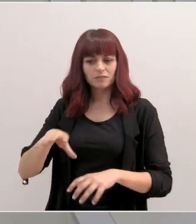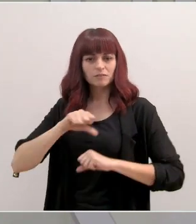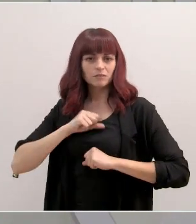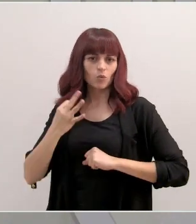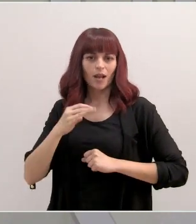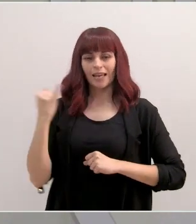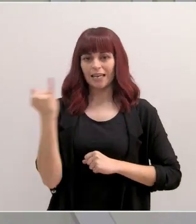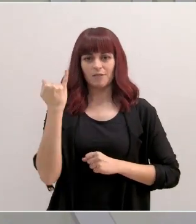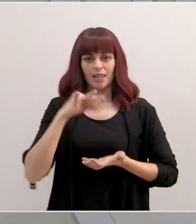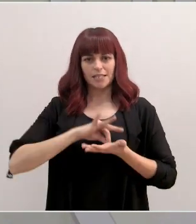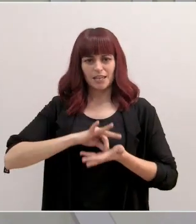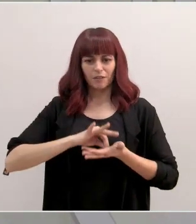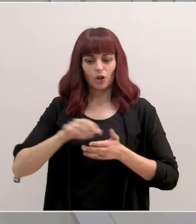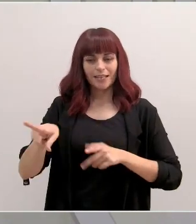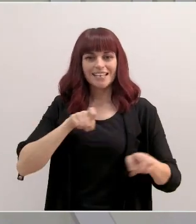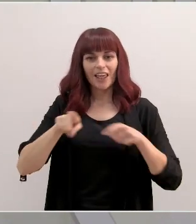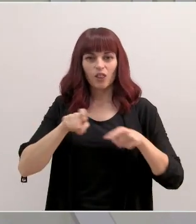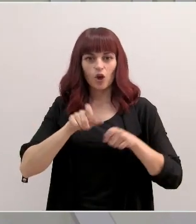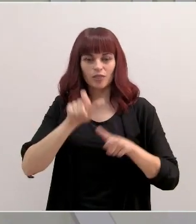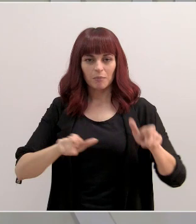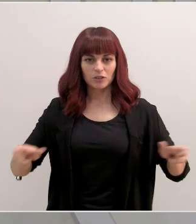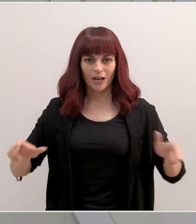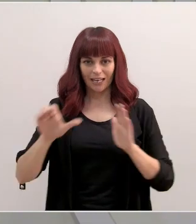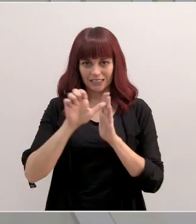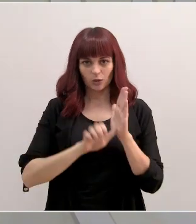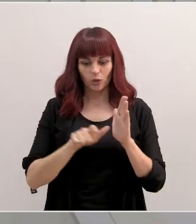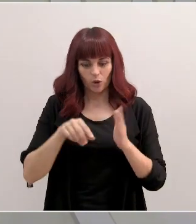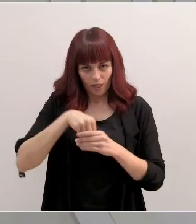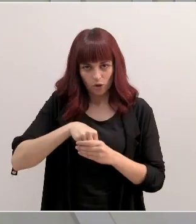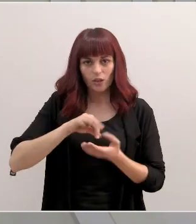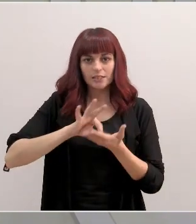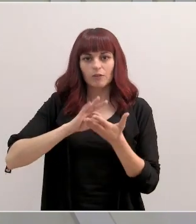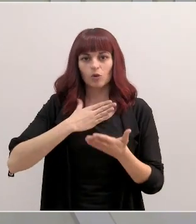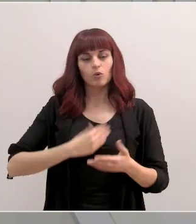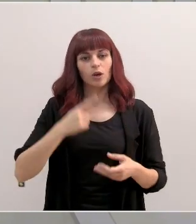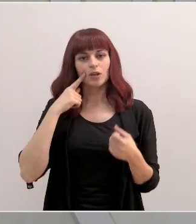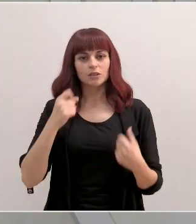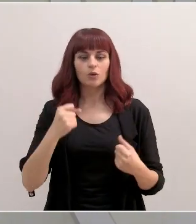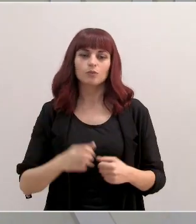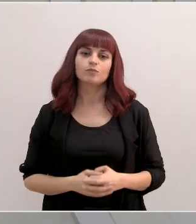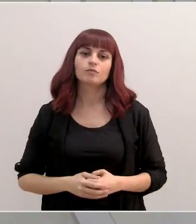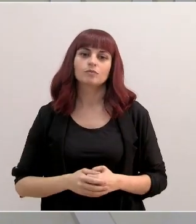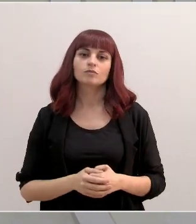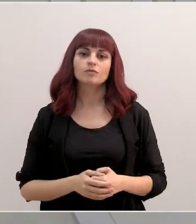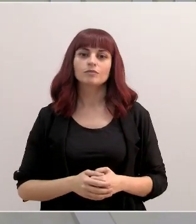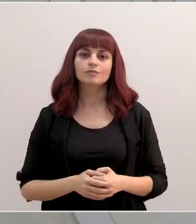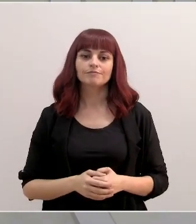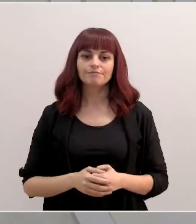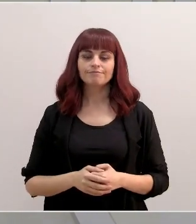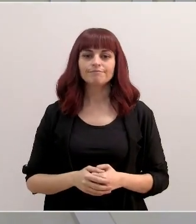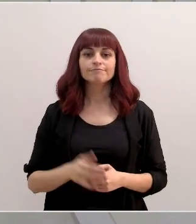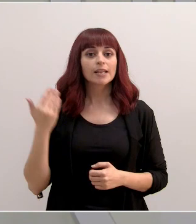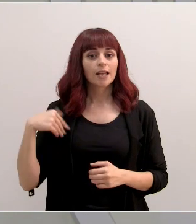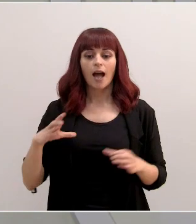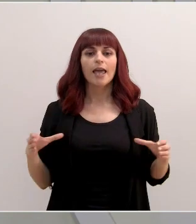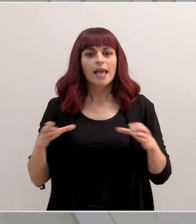jefatura de servicio de selección de personal estatutario del Servicio Murciano de Salud. Con su incorporación, completamos un